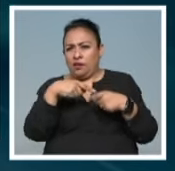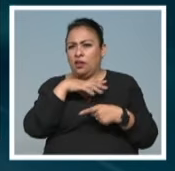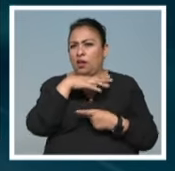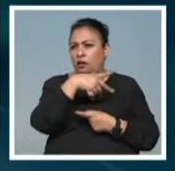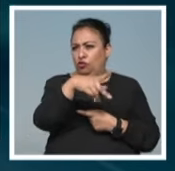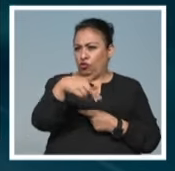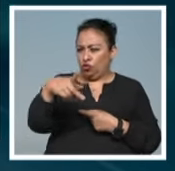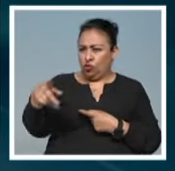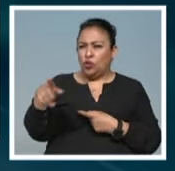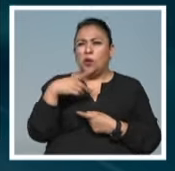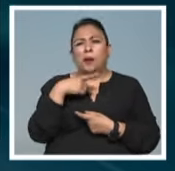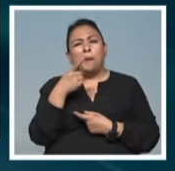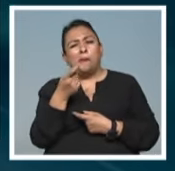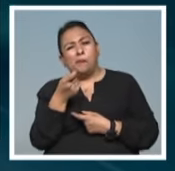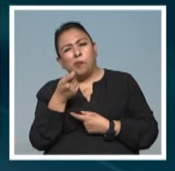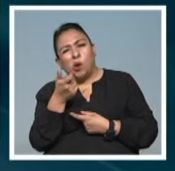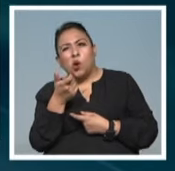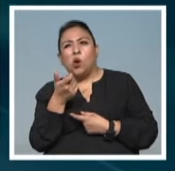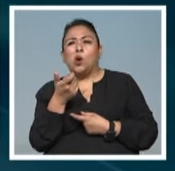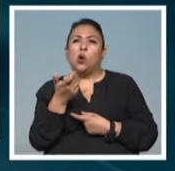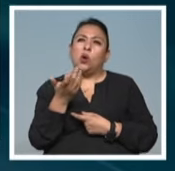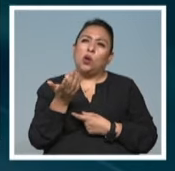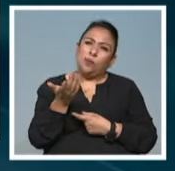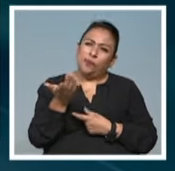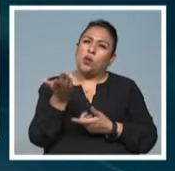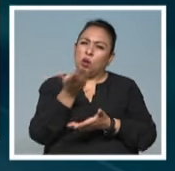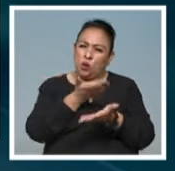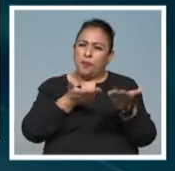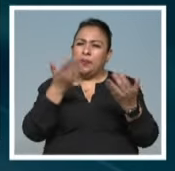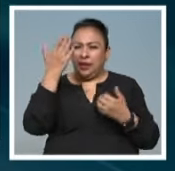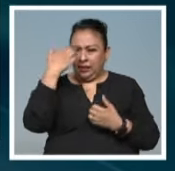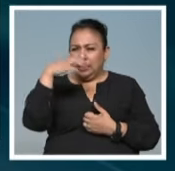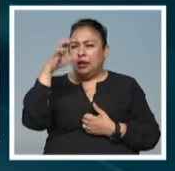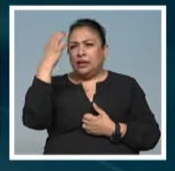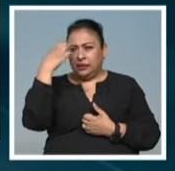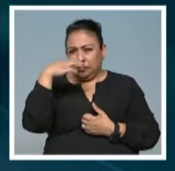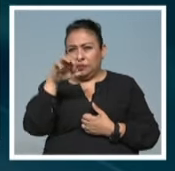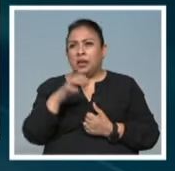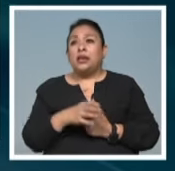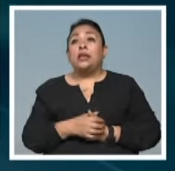un poco compartir experiencias,